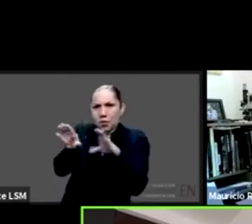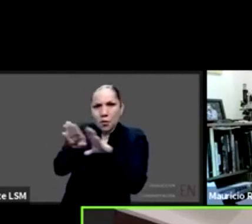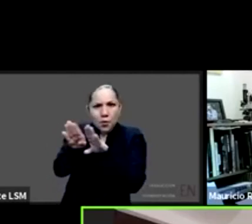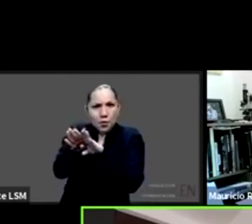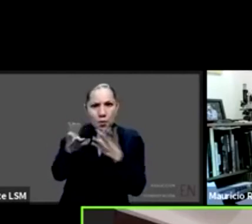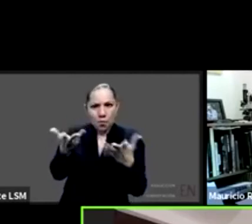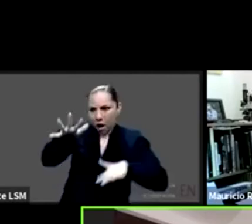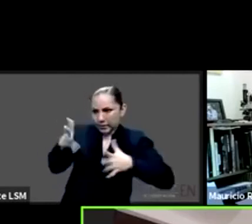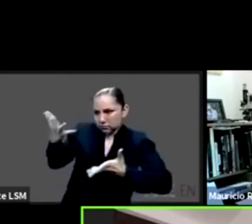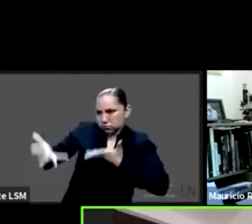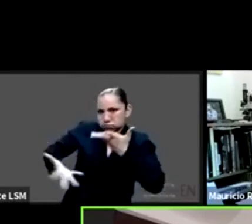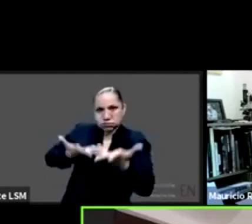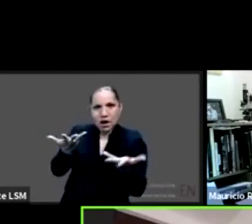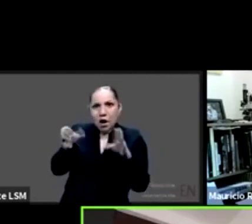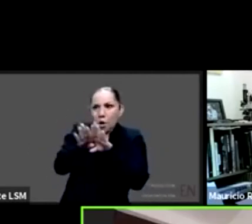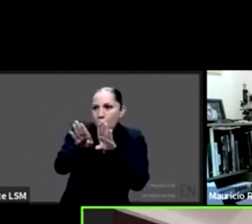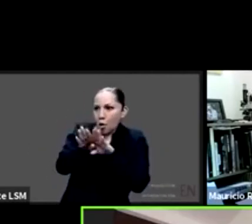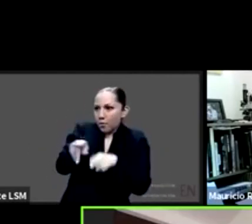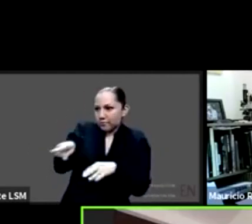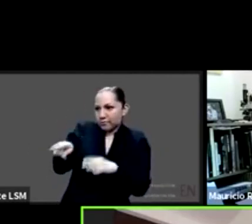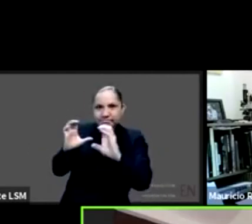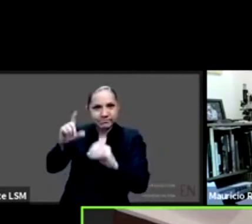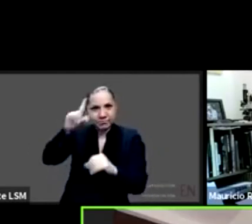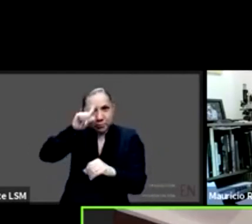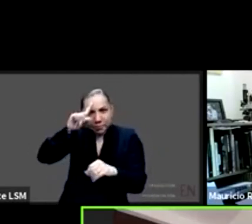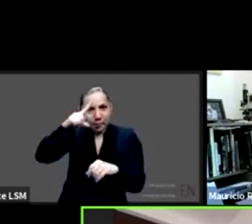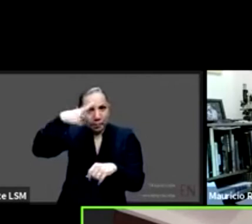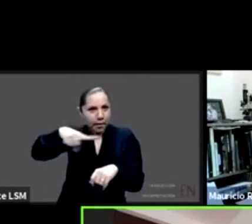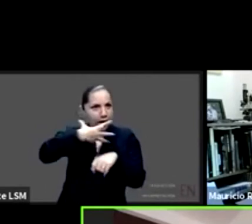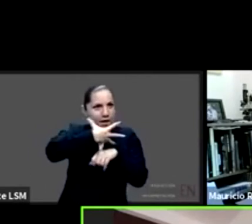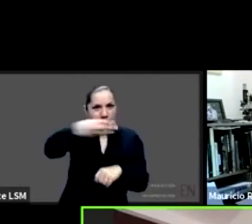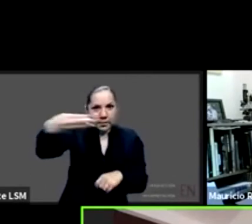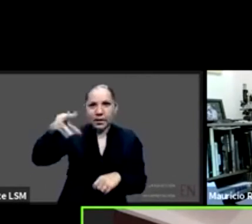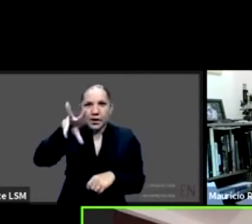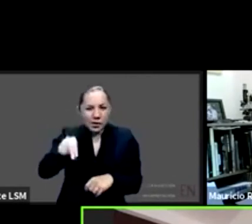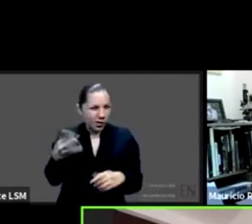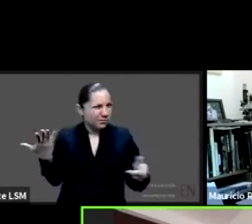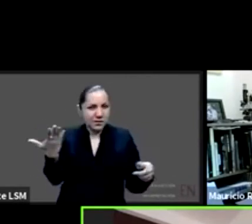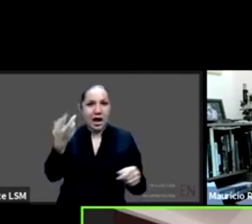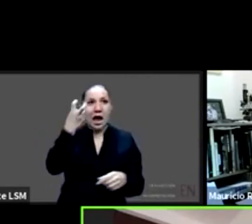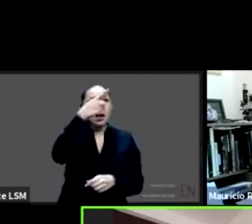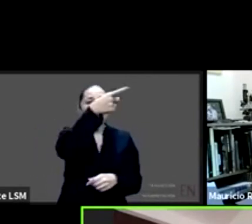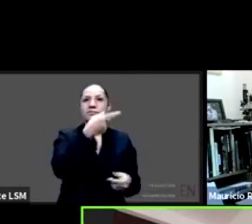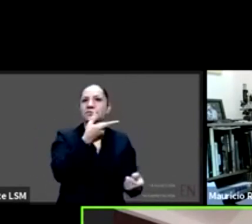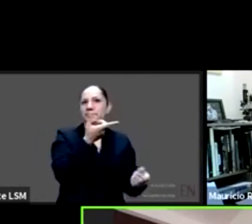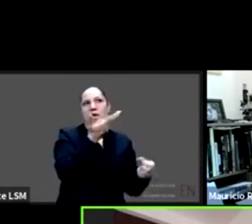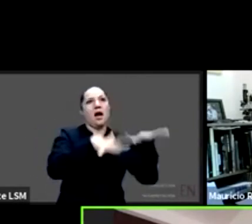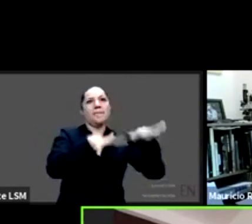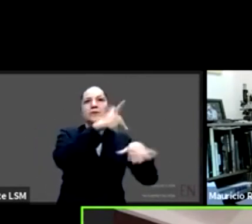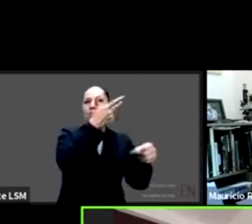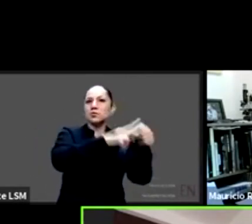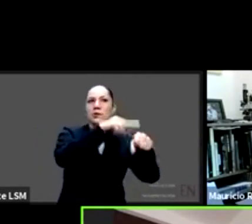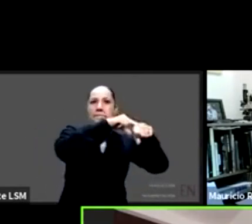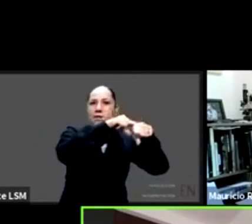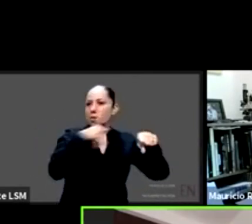y ahora sí que las mamás ahí peleándose con los médicos que tampoco es el lugar ni el momento y al final de